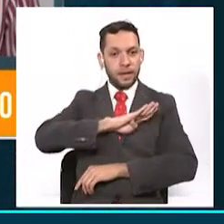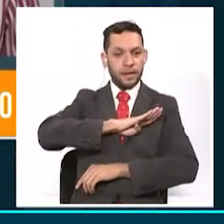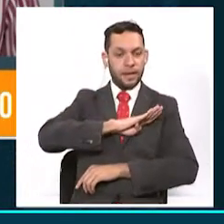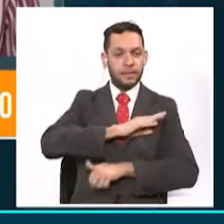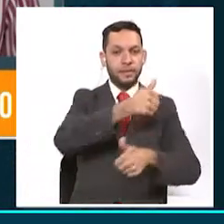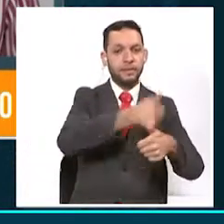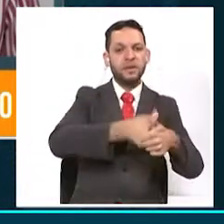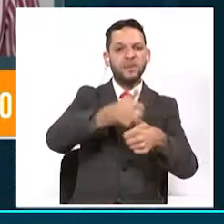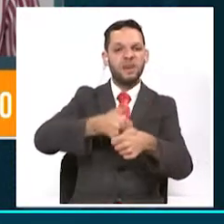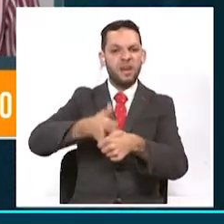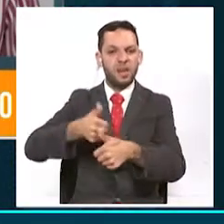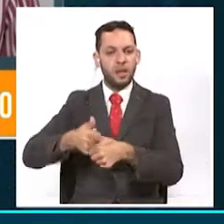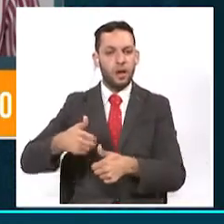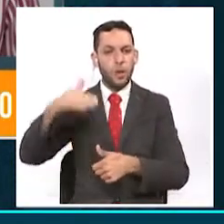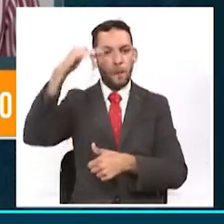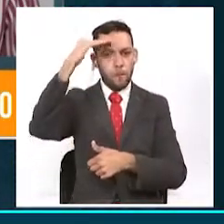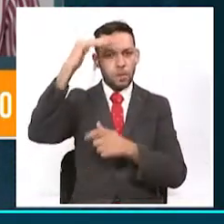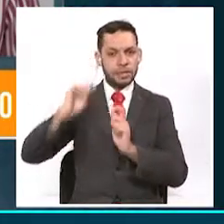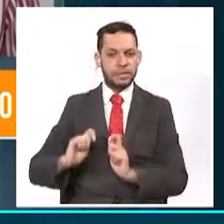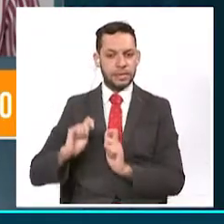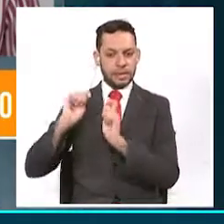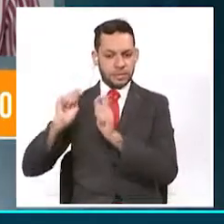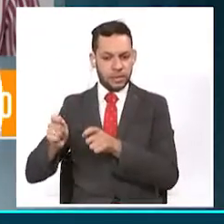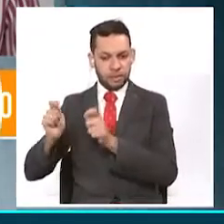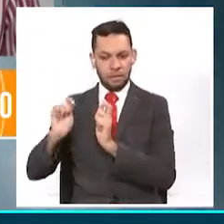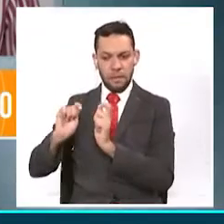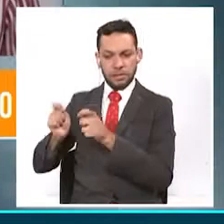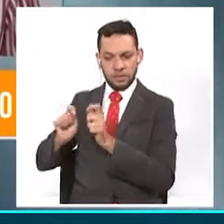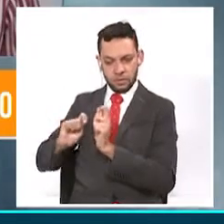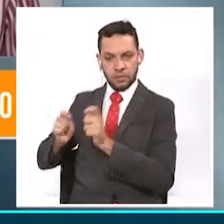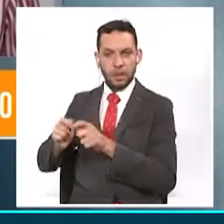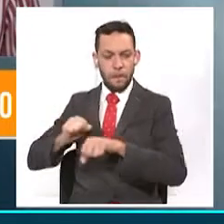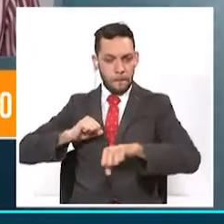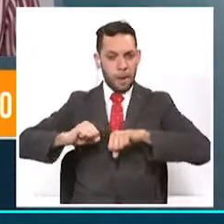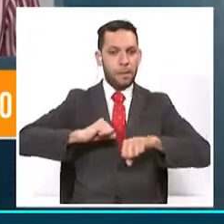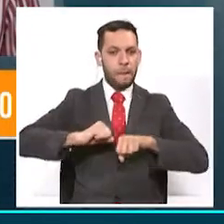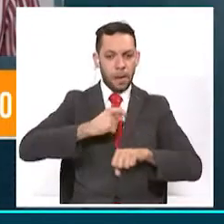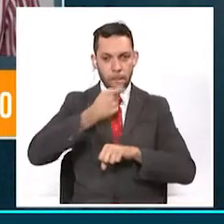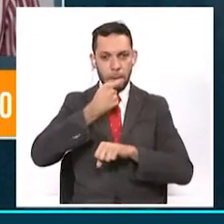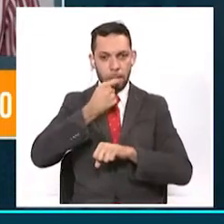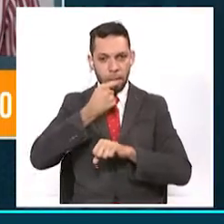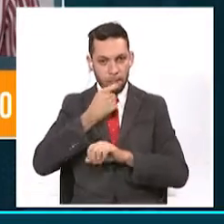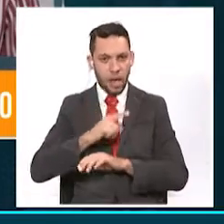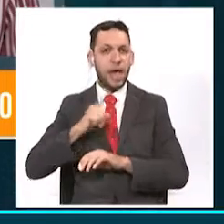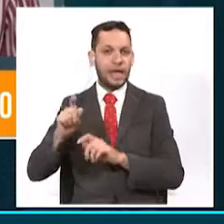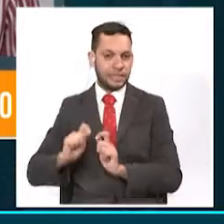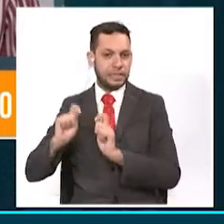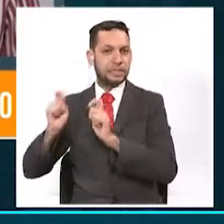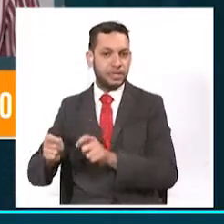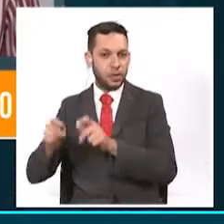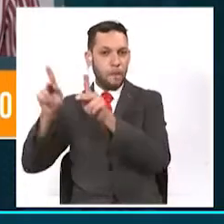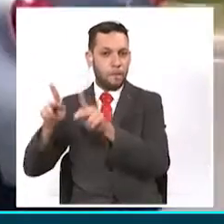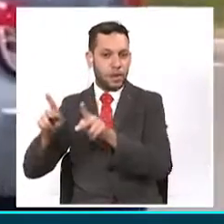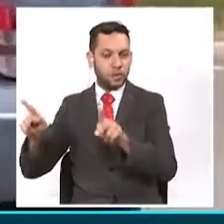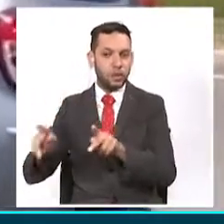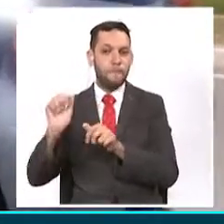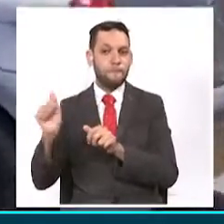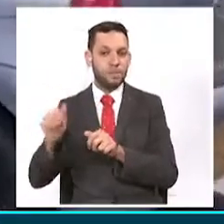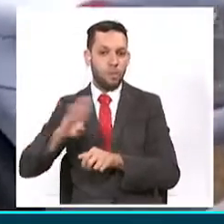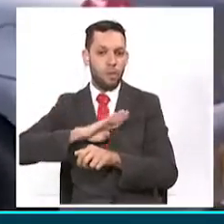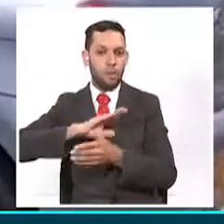quienes se encarguen de poder contratar y adelantar las acciones de tránsito con personal que ellos vinculen.